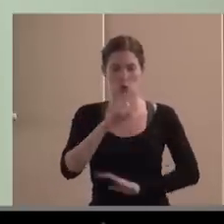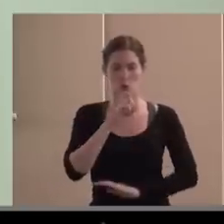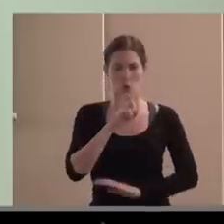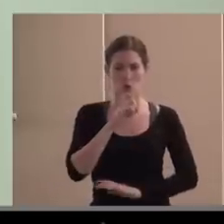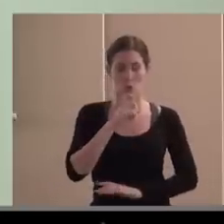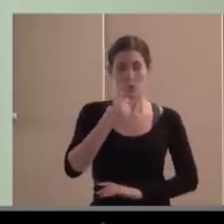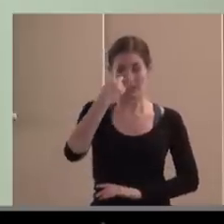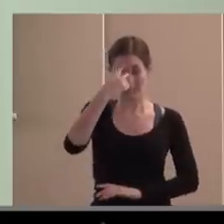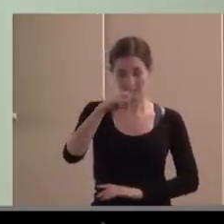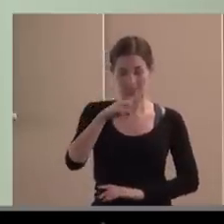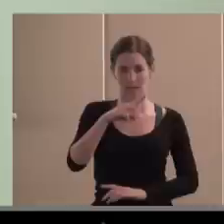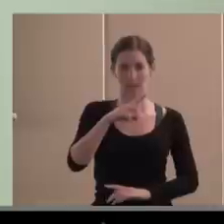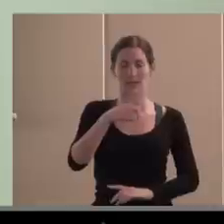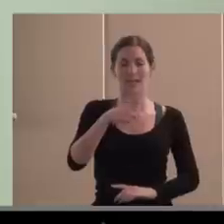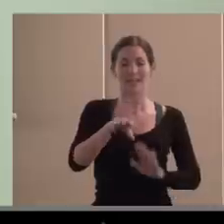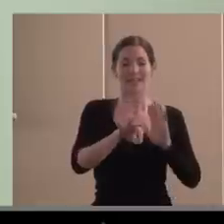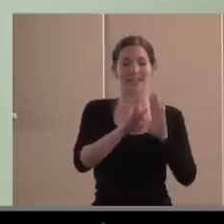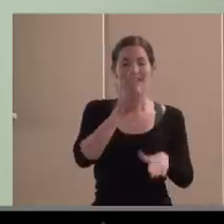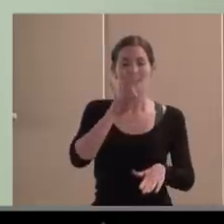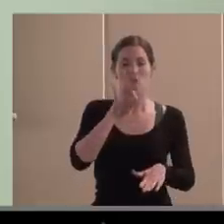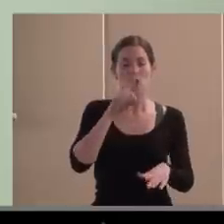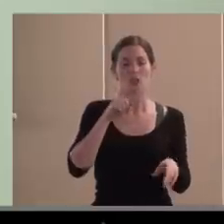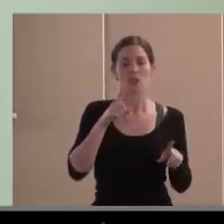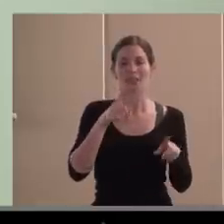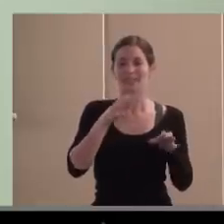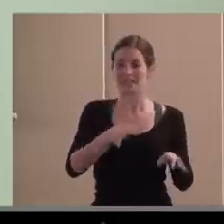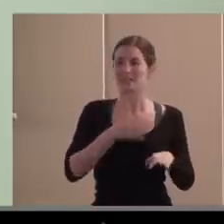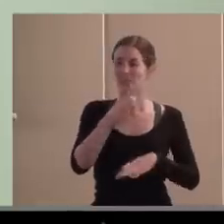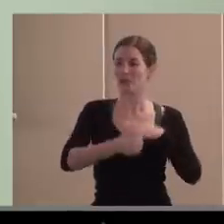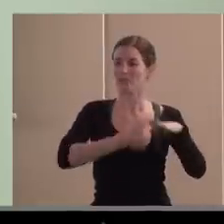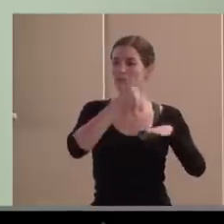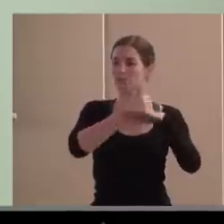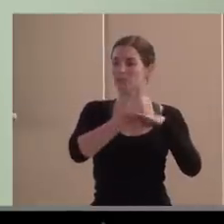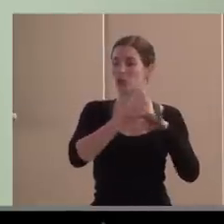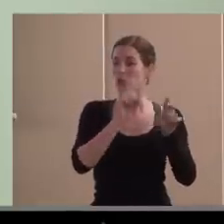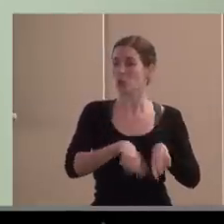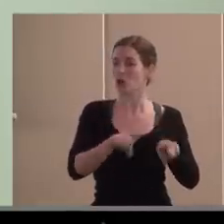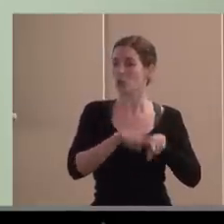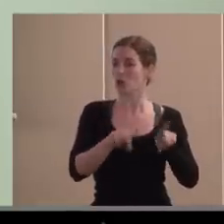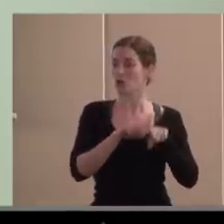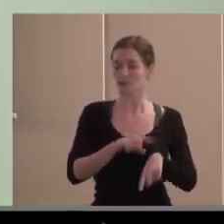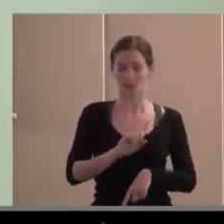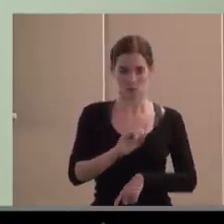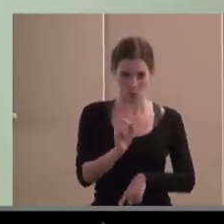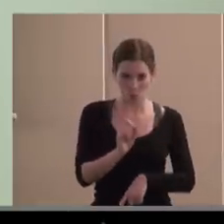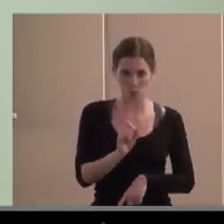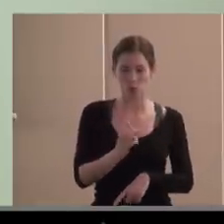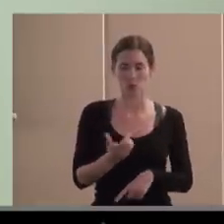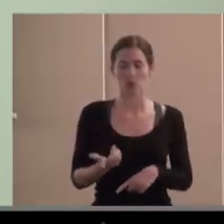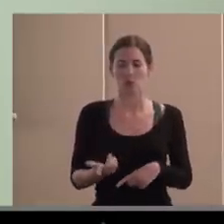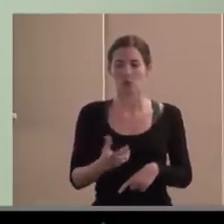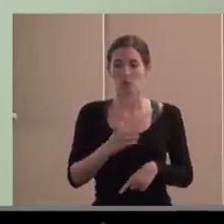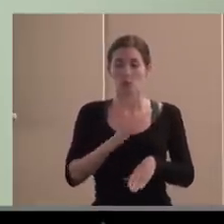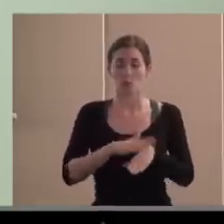tomas de decisión, que no sean siempre unos y los mismos los que están en ambos lados del cuadrilátero, porque eso es hacerse